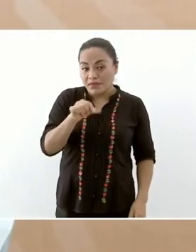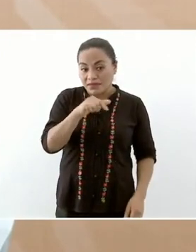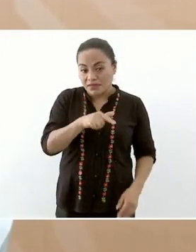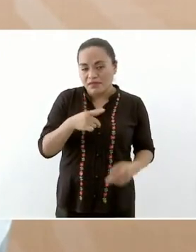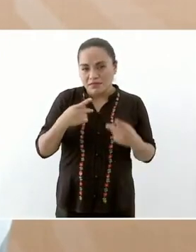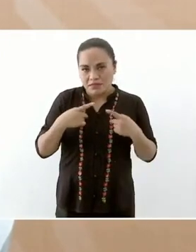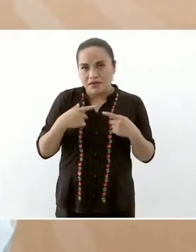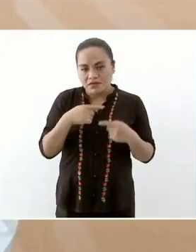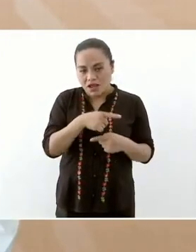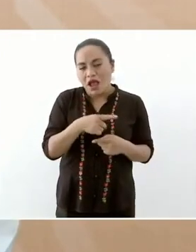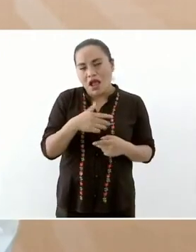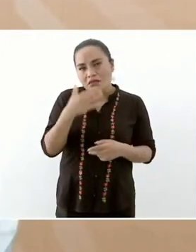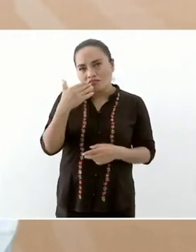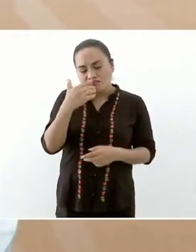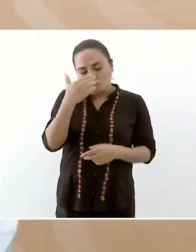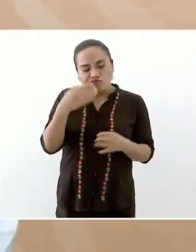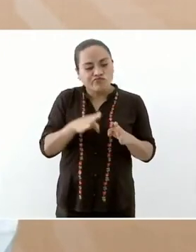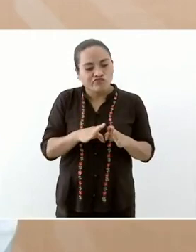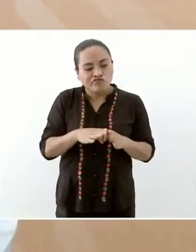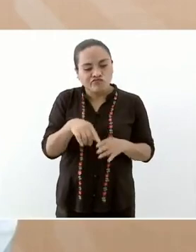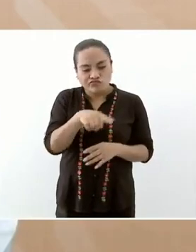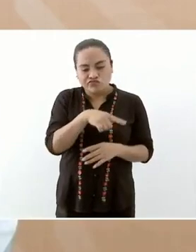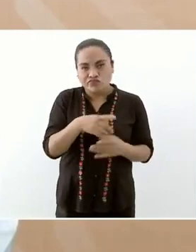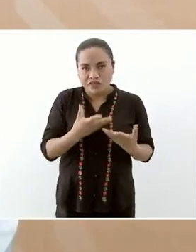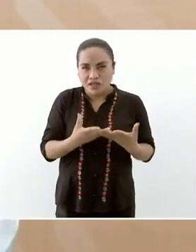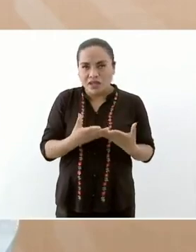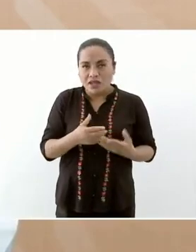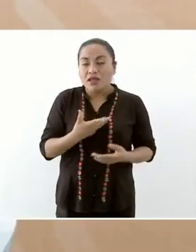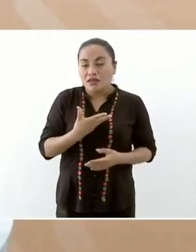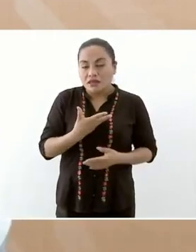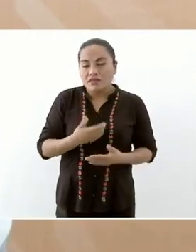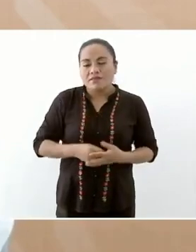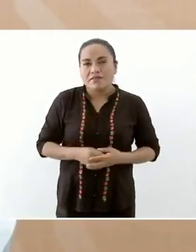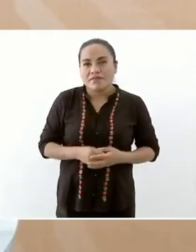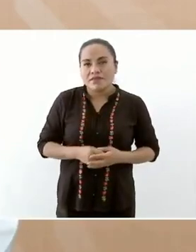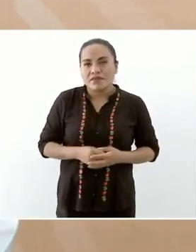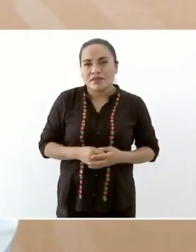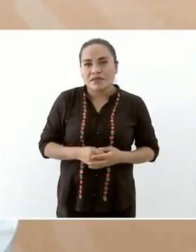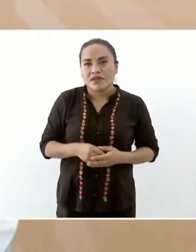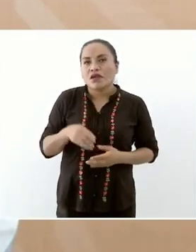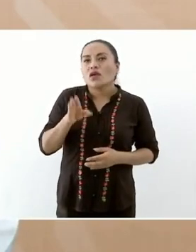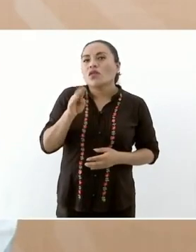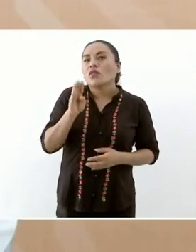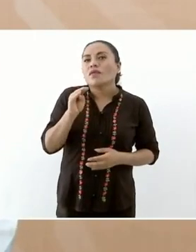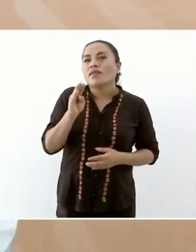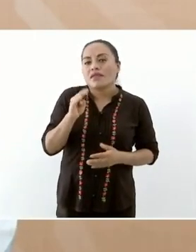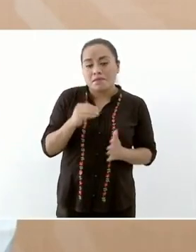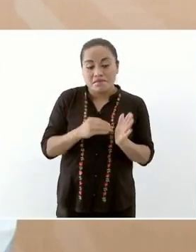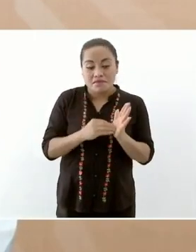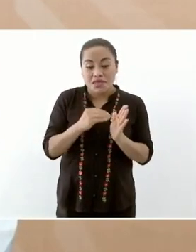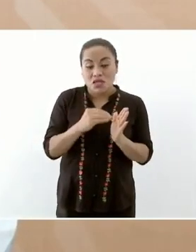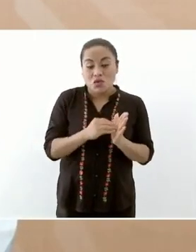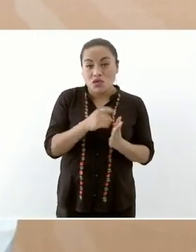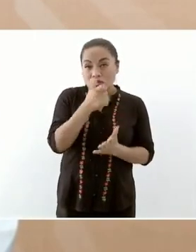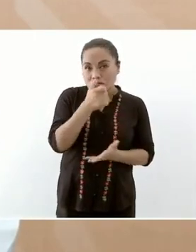va a tener disponible un poco más de 90 millones de pesos